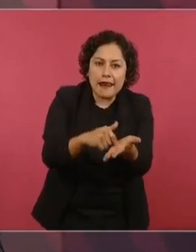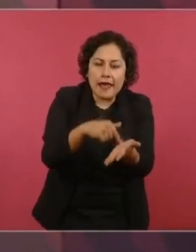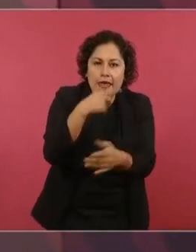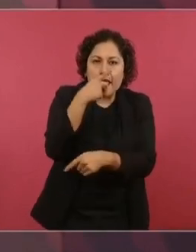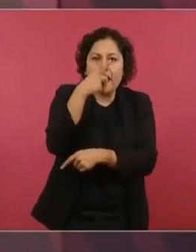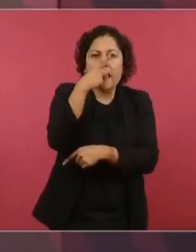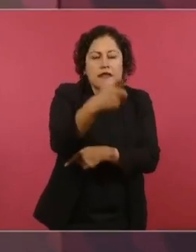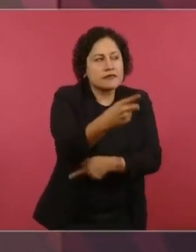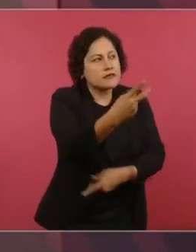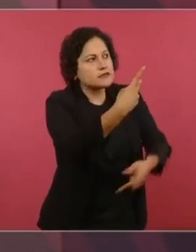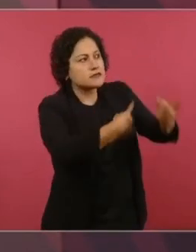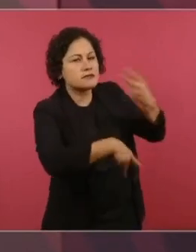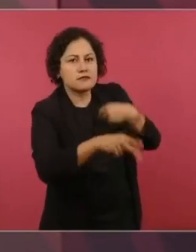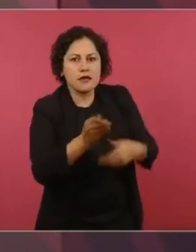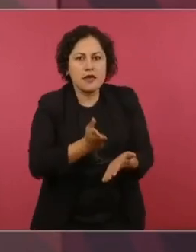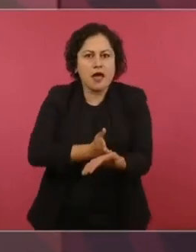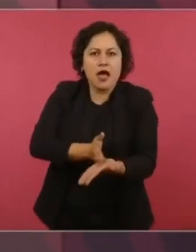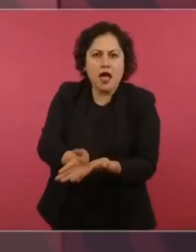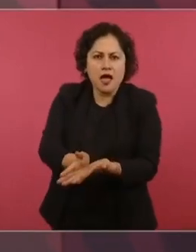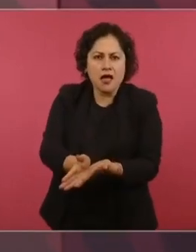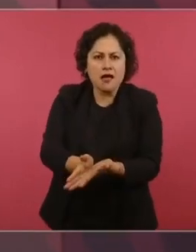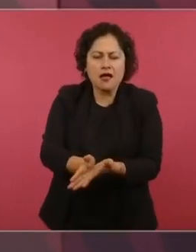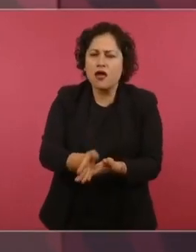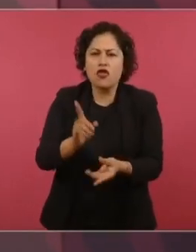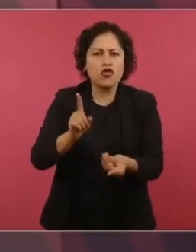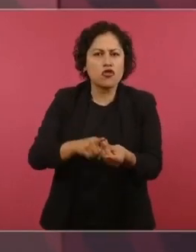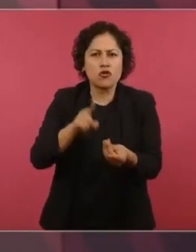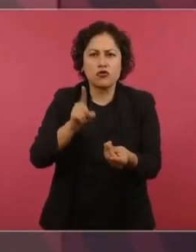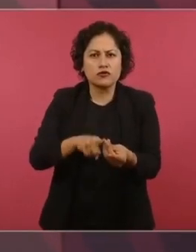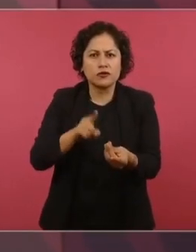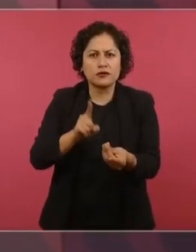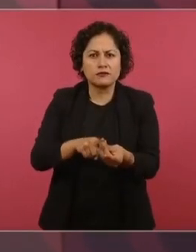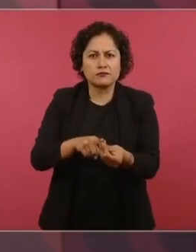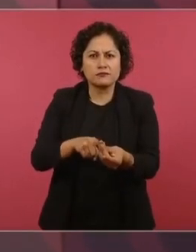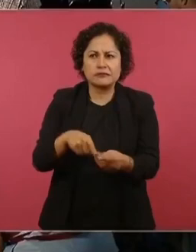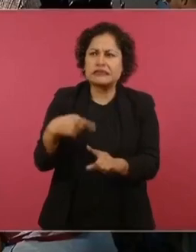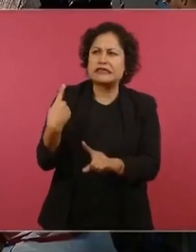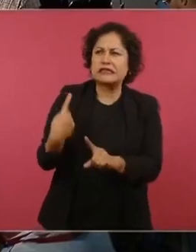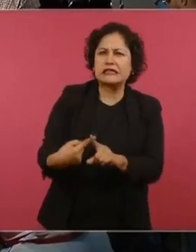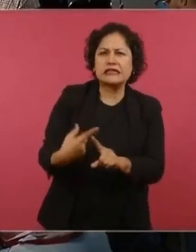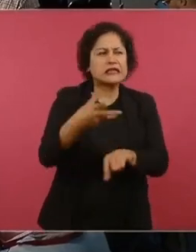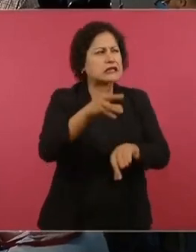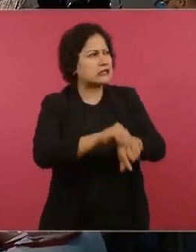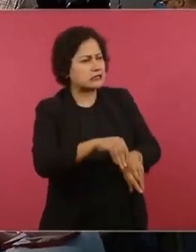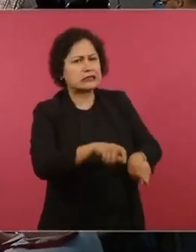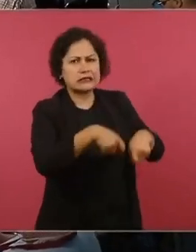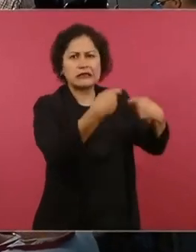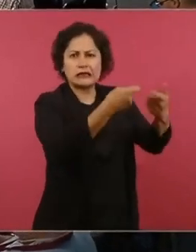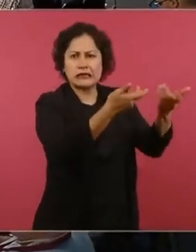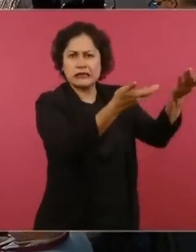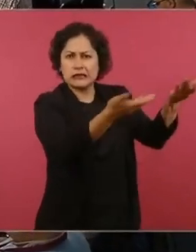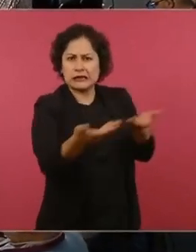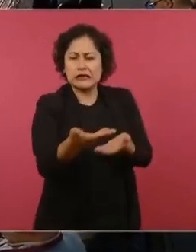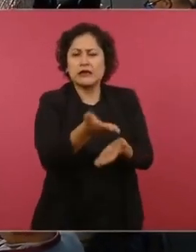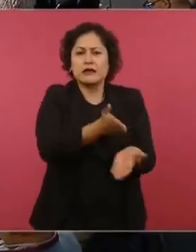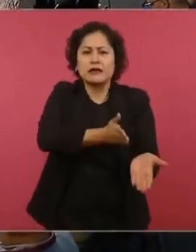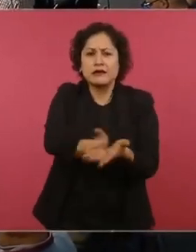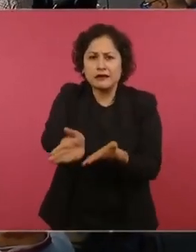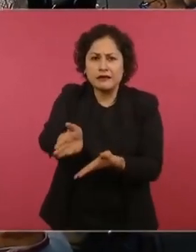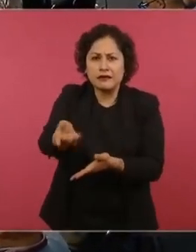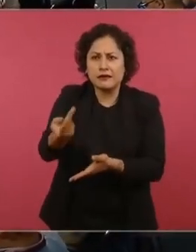¿Quién les autoriza a intervenir?